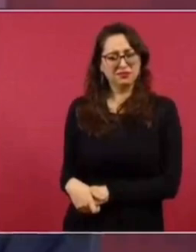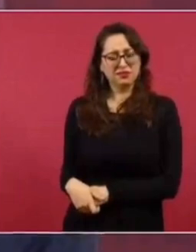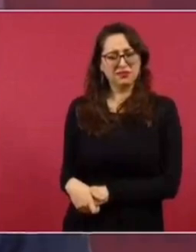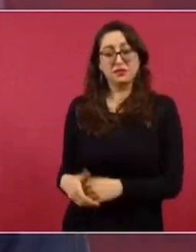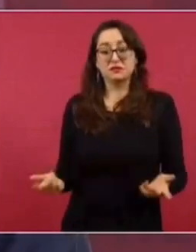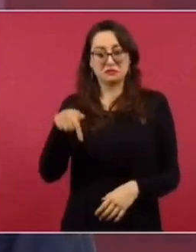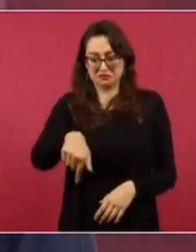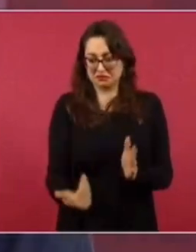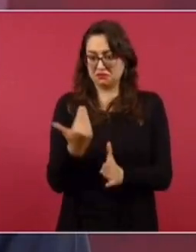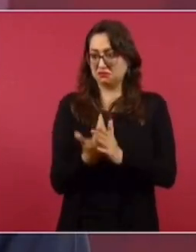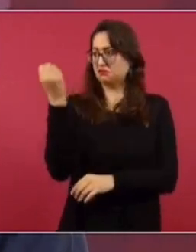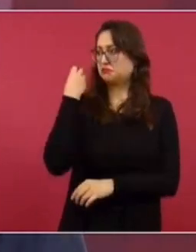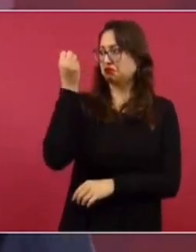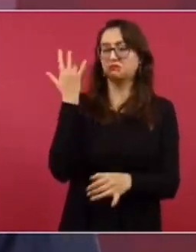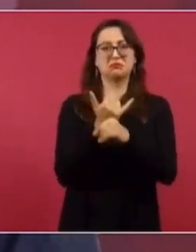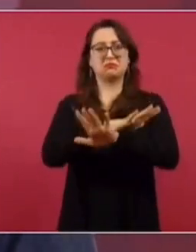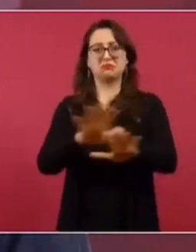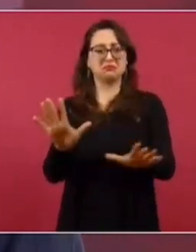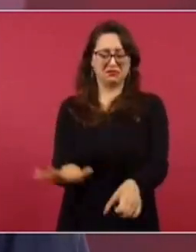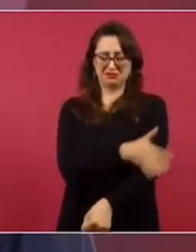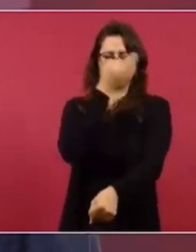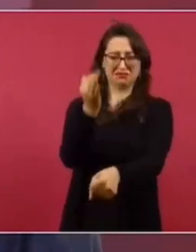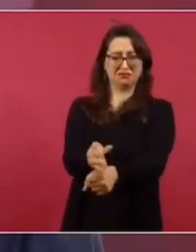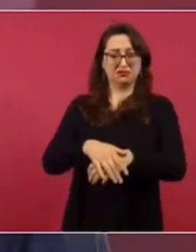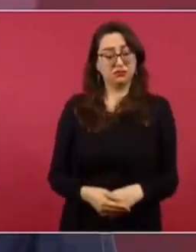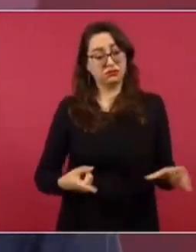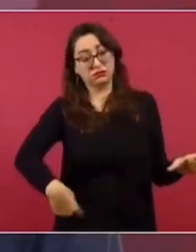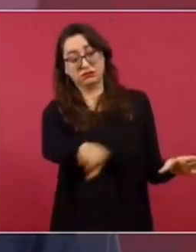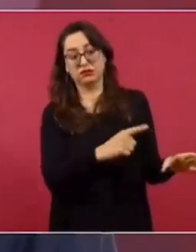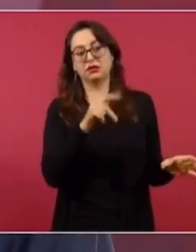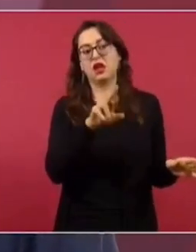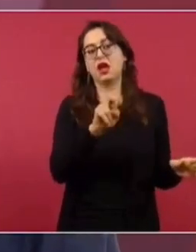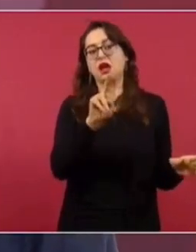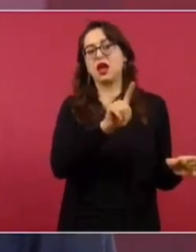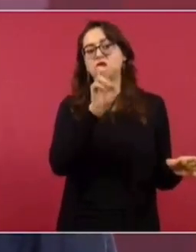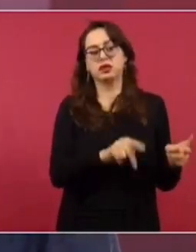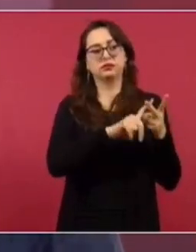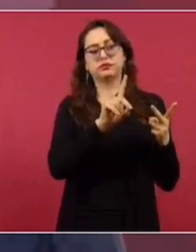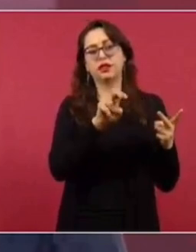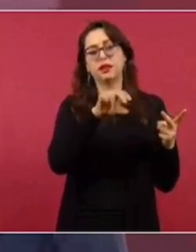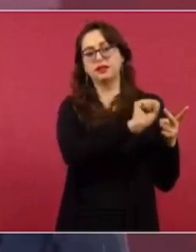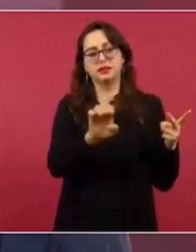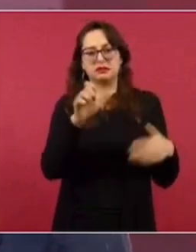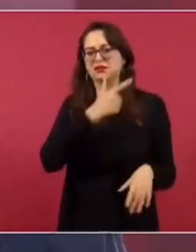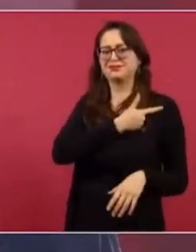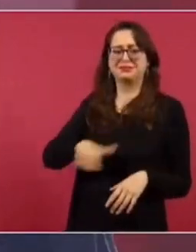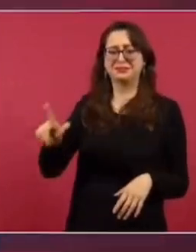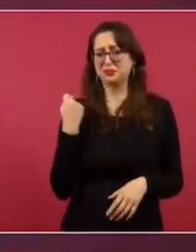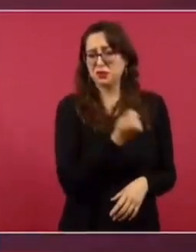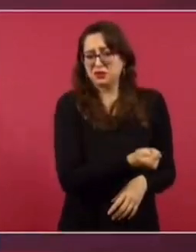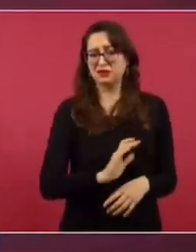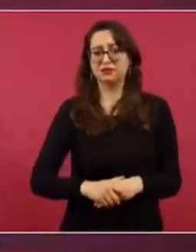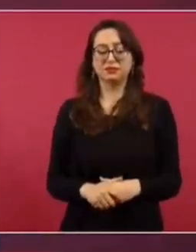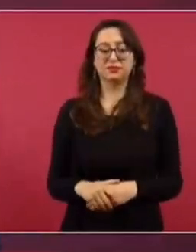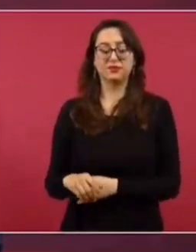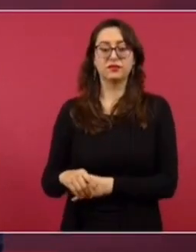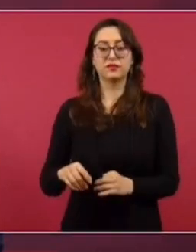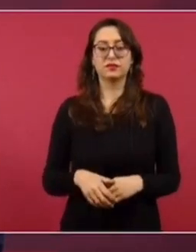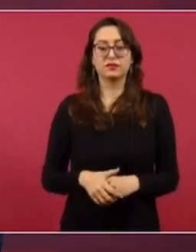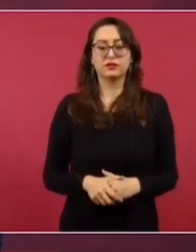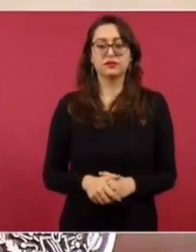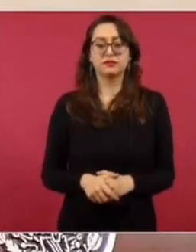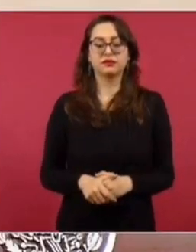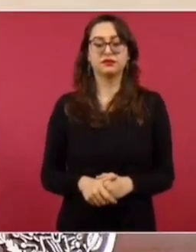Tenemos la mañanera, aunque no le guste a Krause y a Denise y a otros. No, todavía